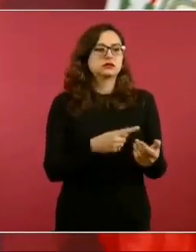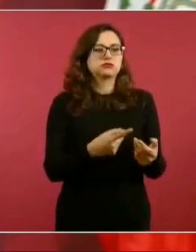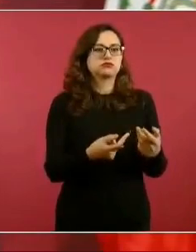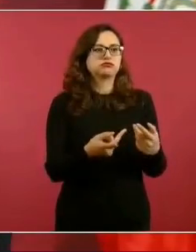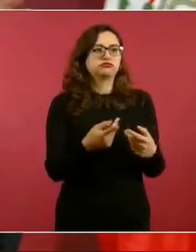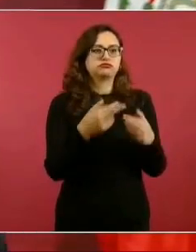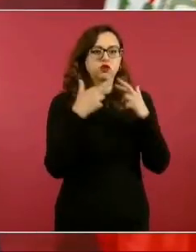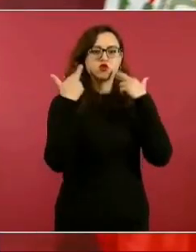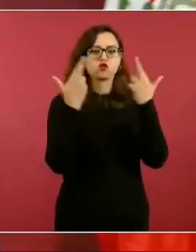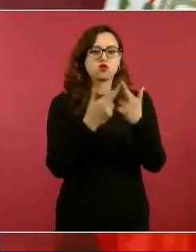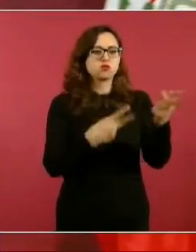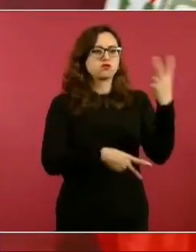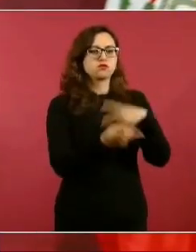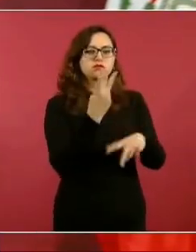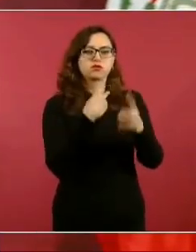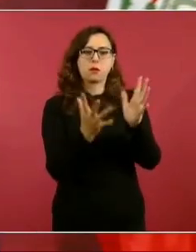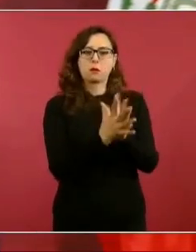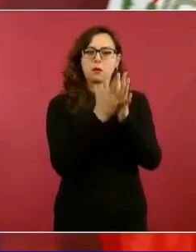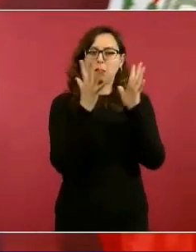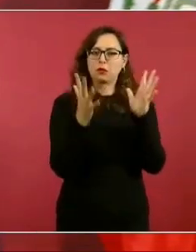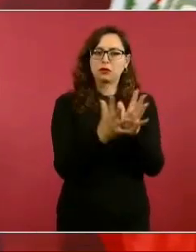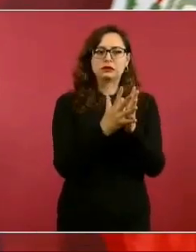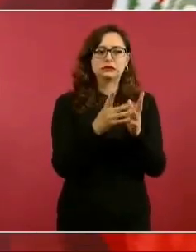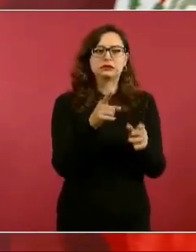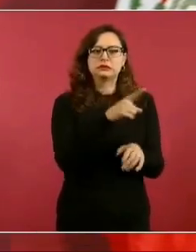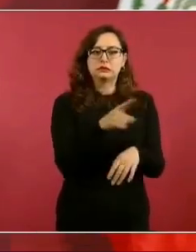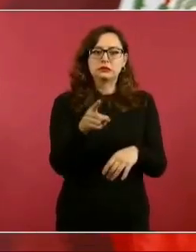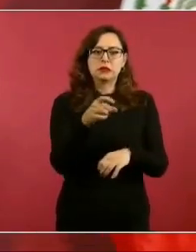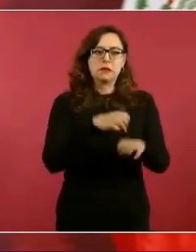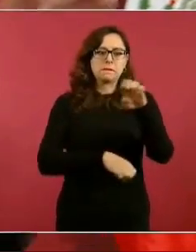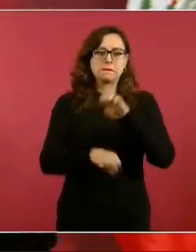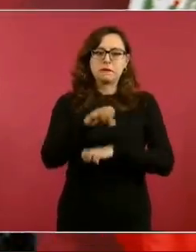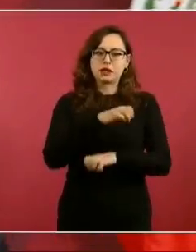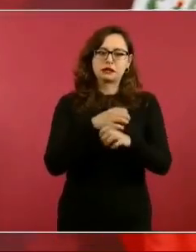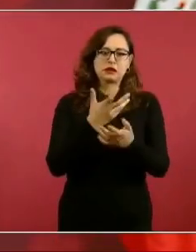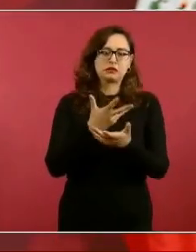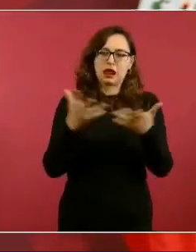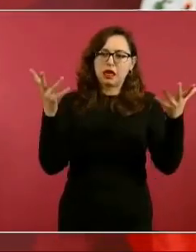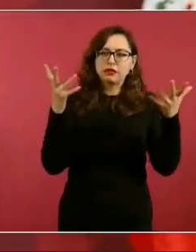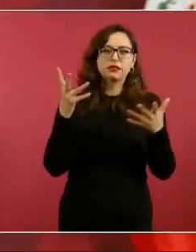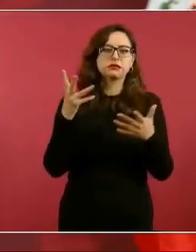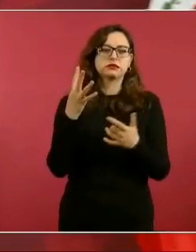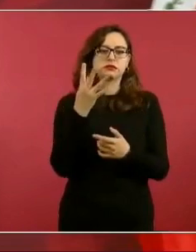importantes, en la distribución, por ejemplo.